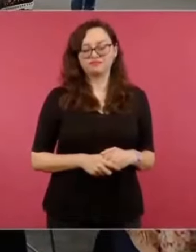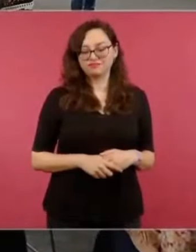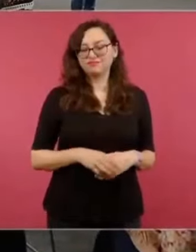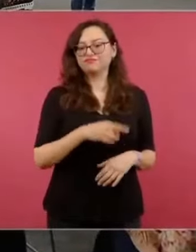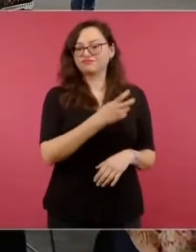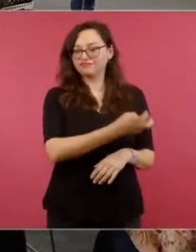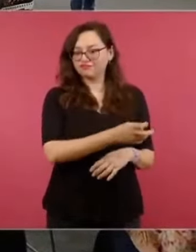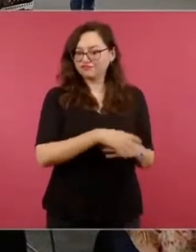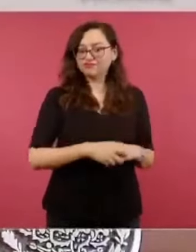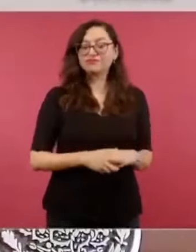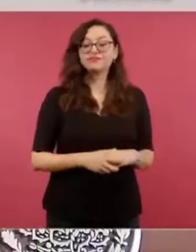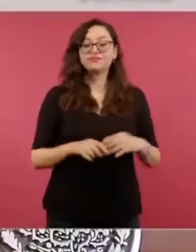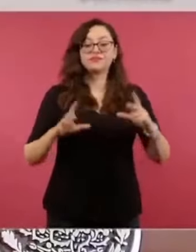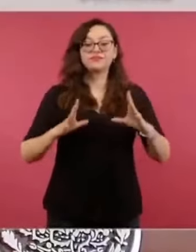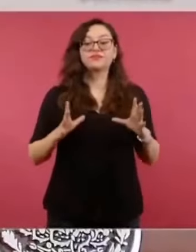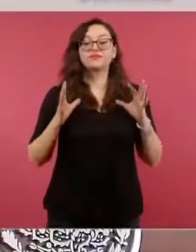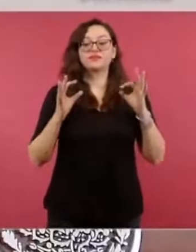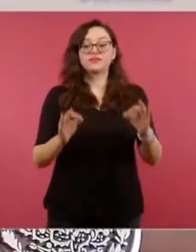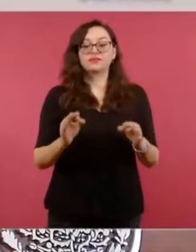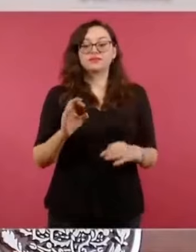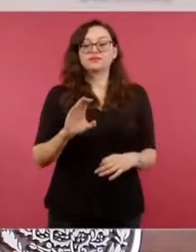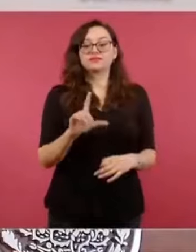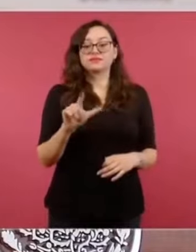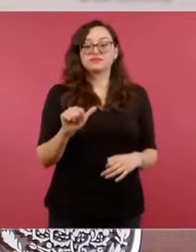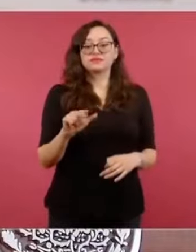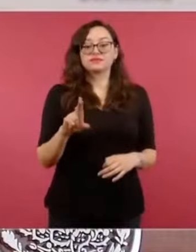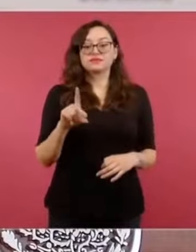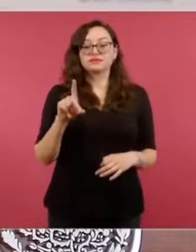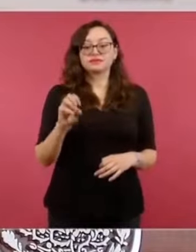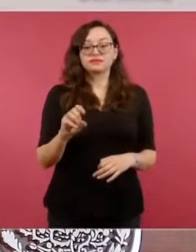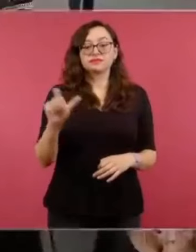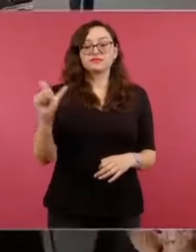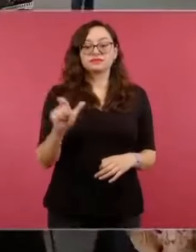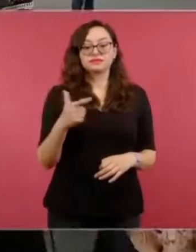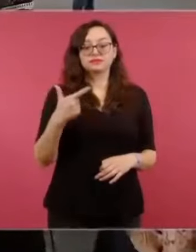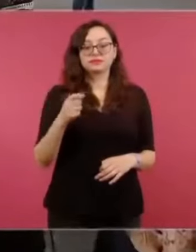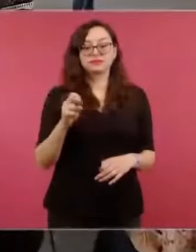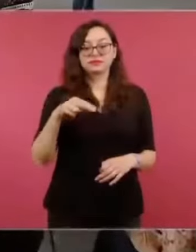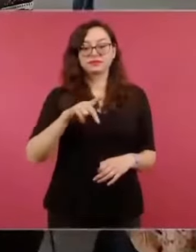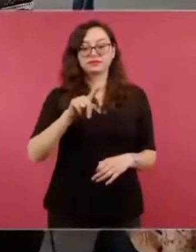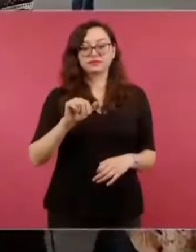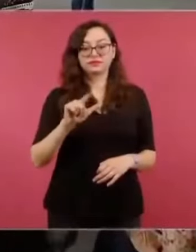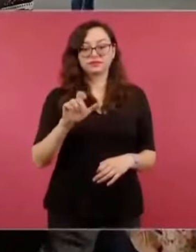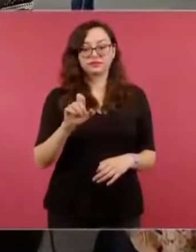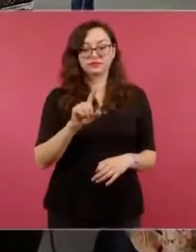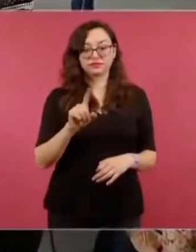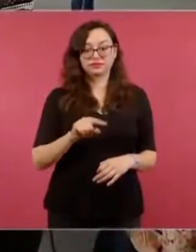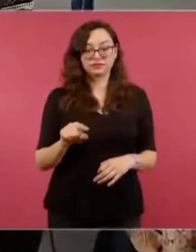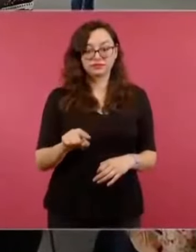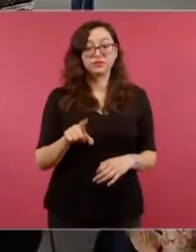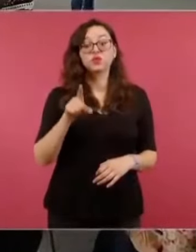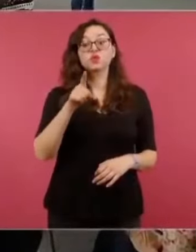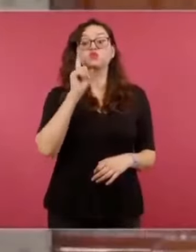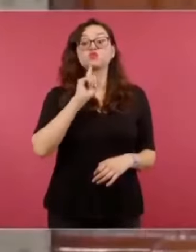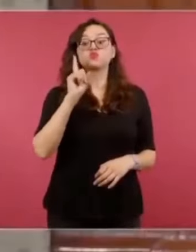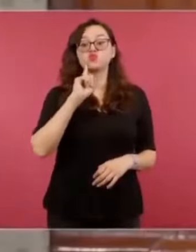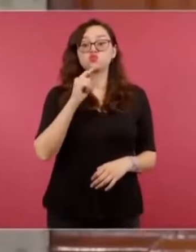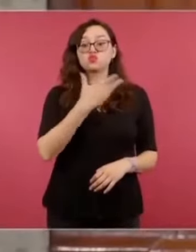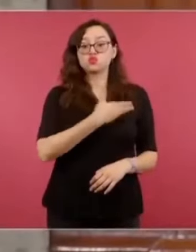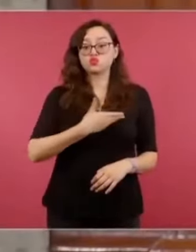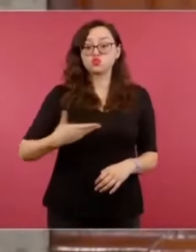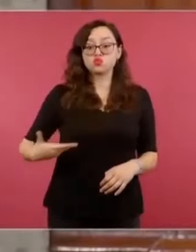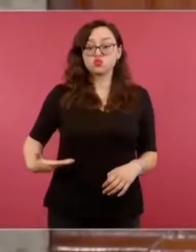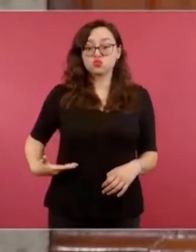Claudio X. González y gana, porque ella es la presidenta,